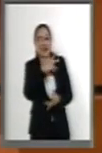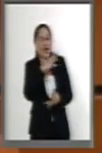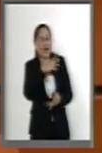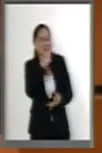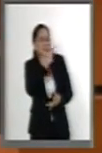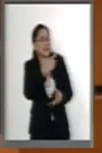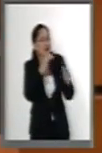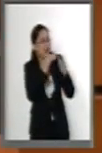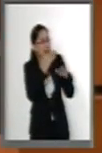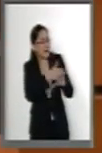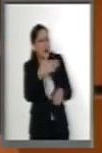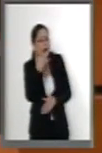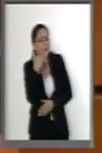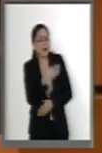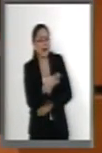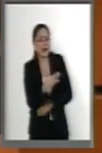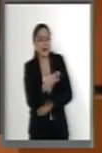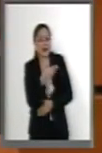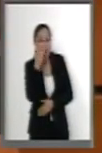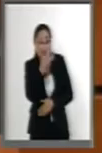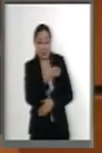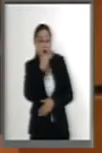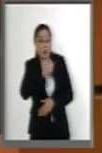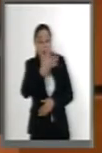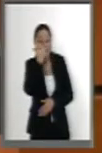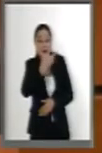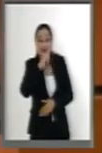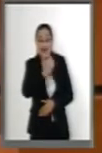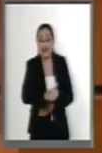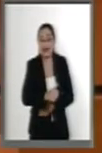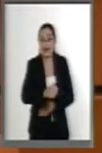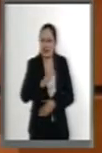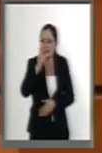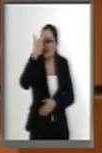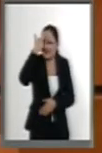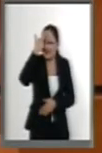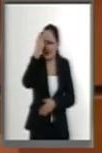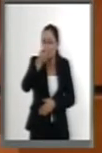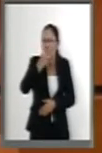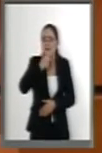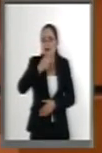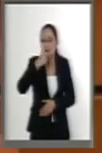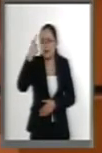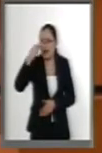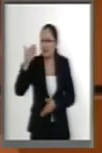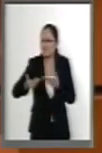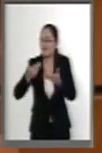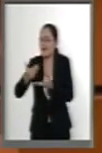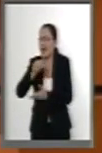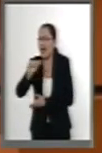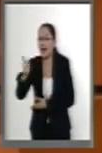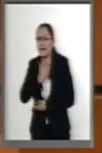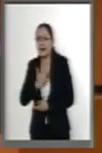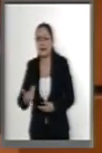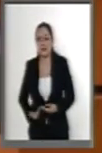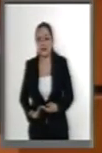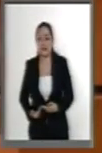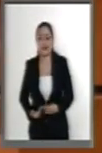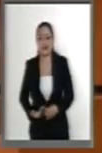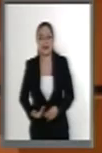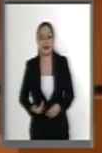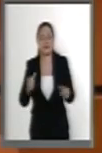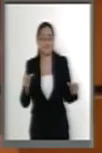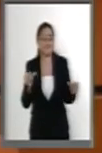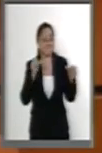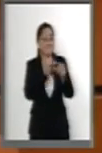bien, ese desvergonzado que estuvo para servir al poder. Bueno, en lugar de